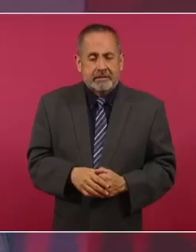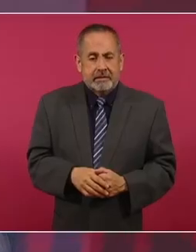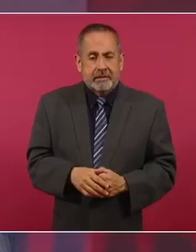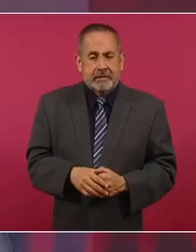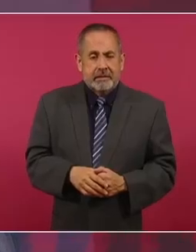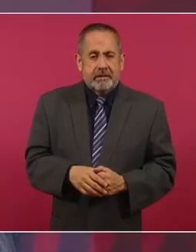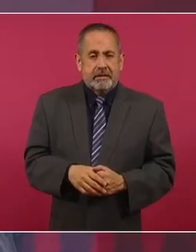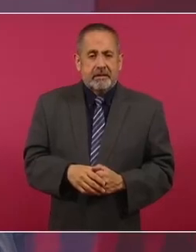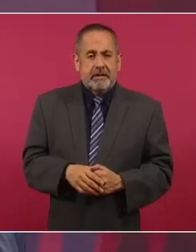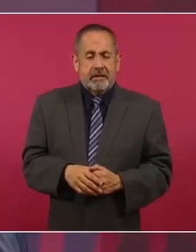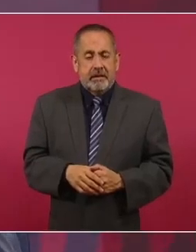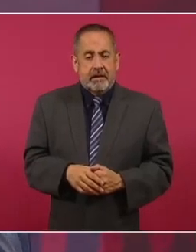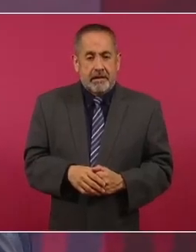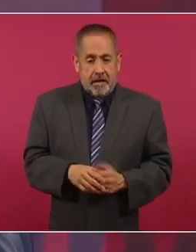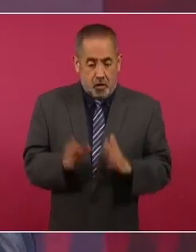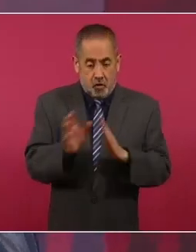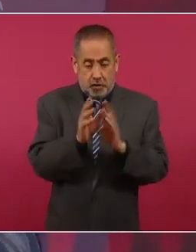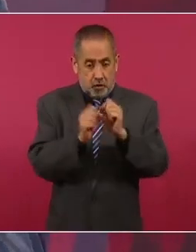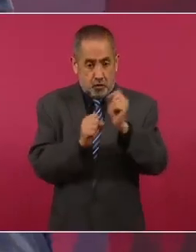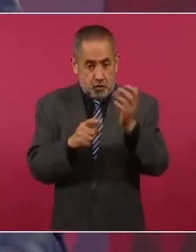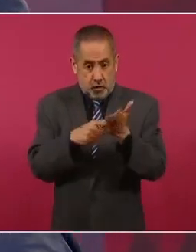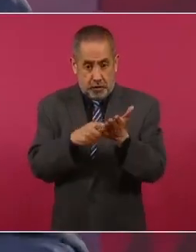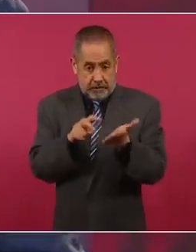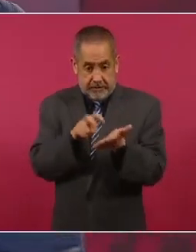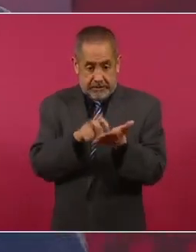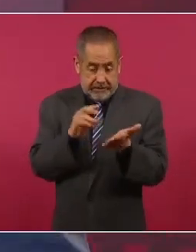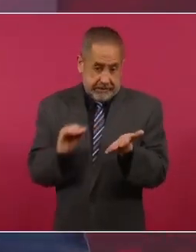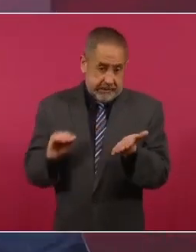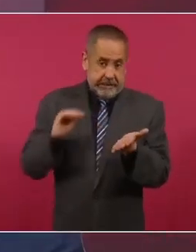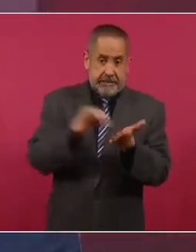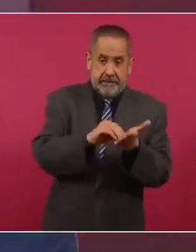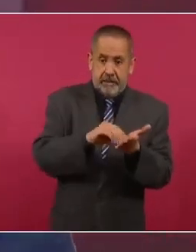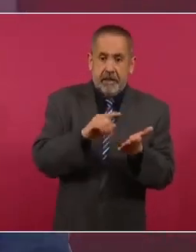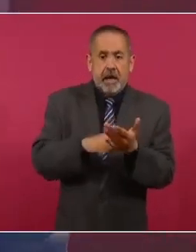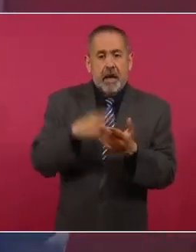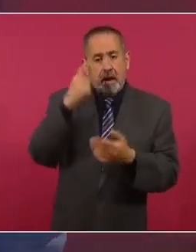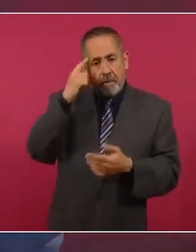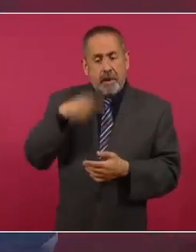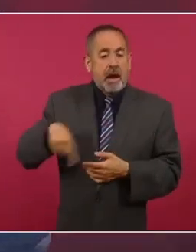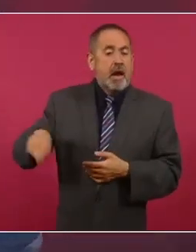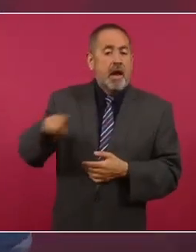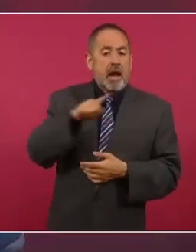La reforma para que los programas de bienestar